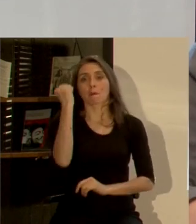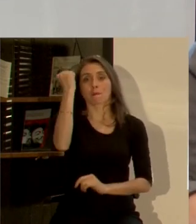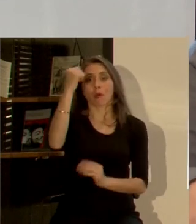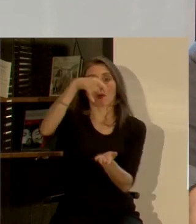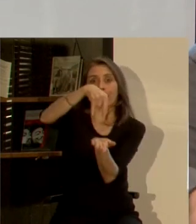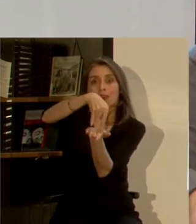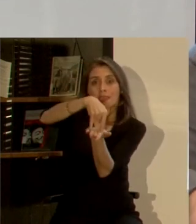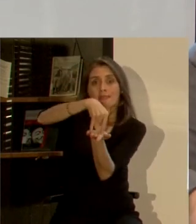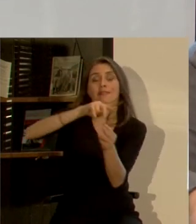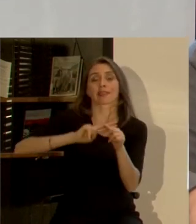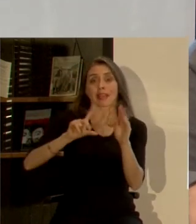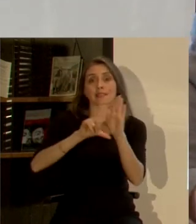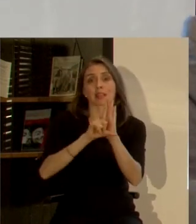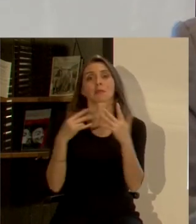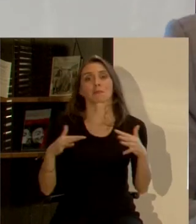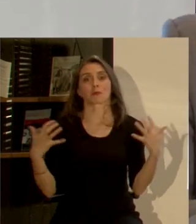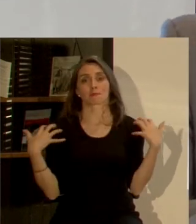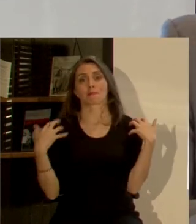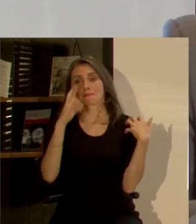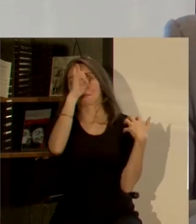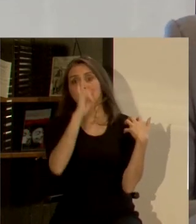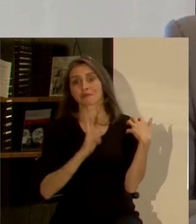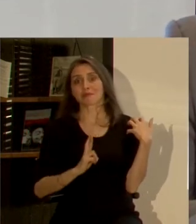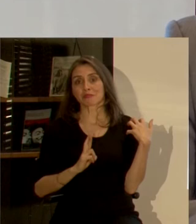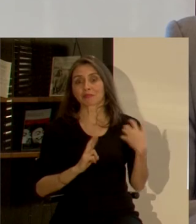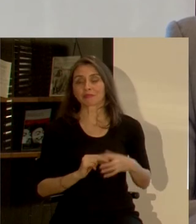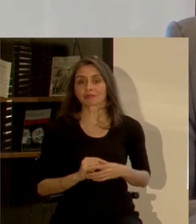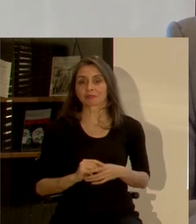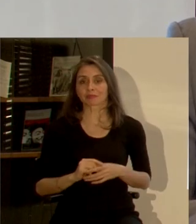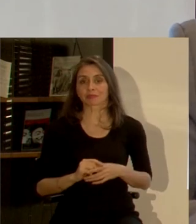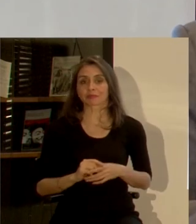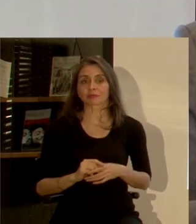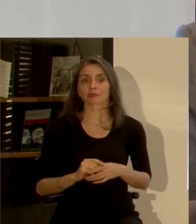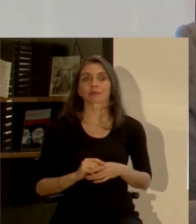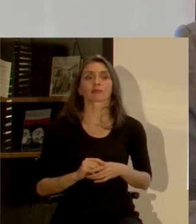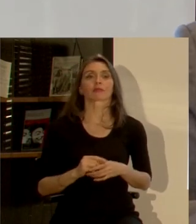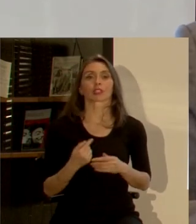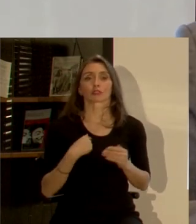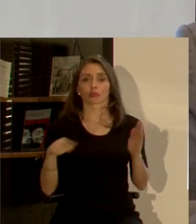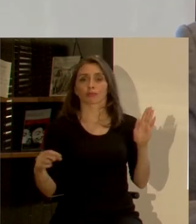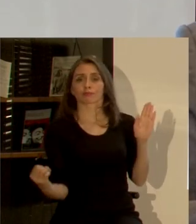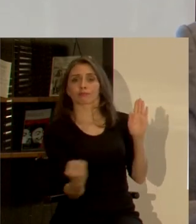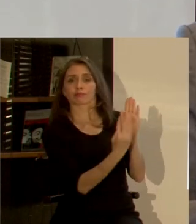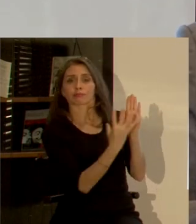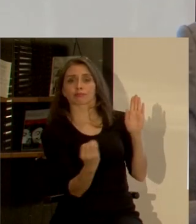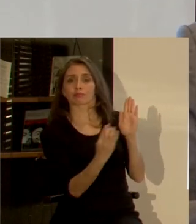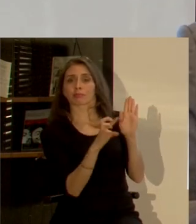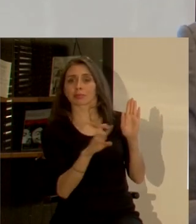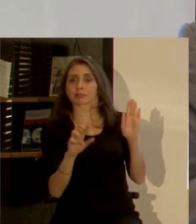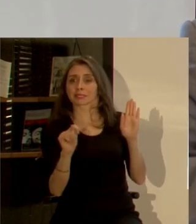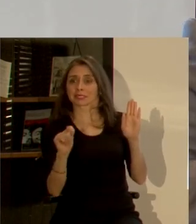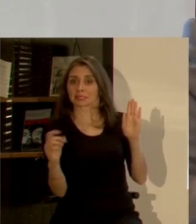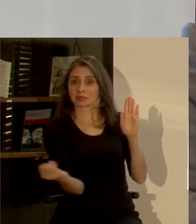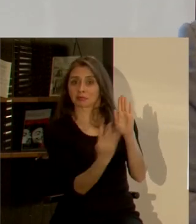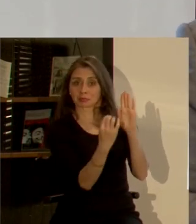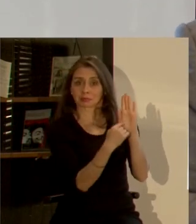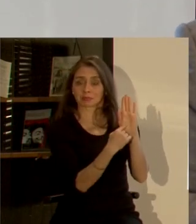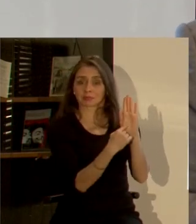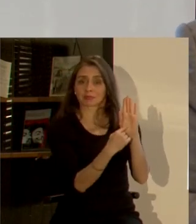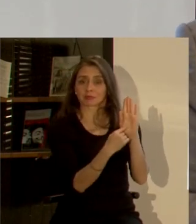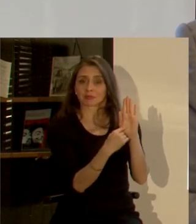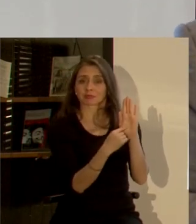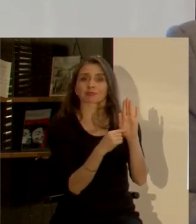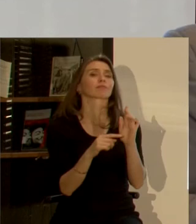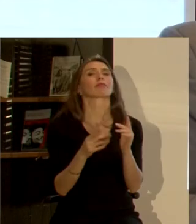un rol esencial en la en la presentación que tengo yo para abordar